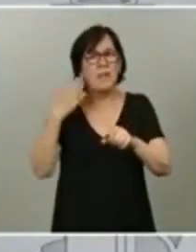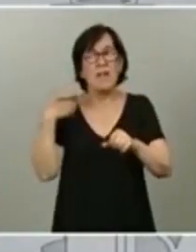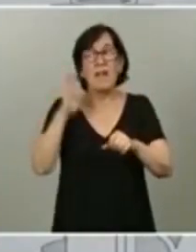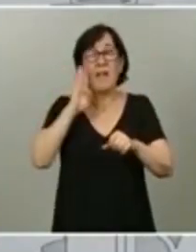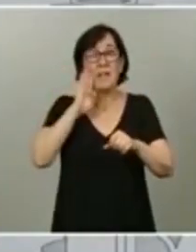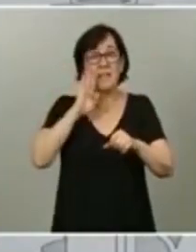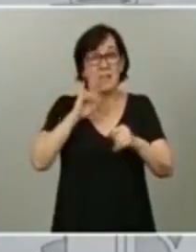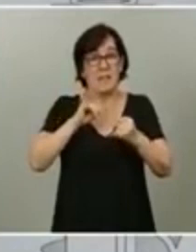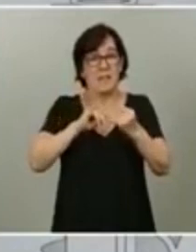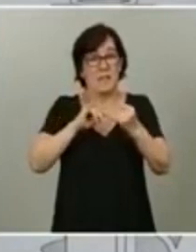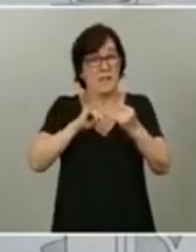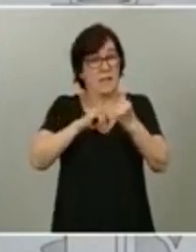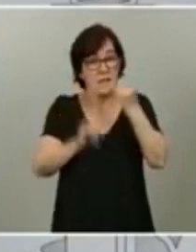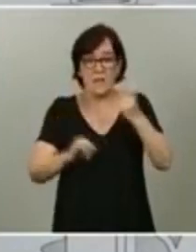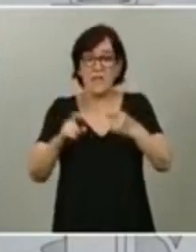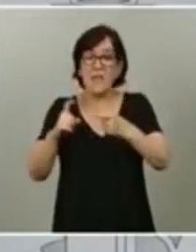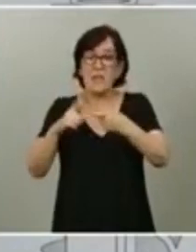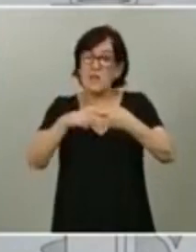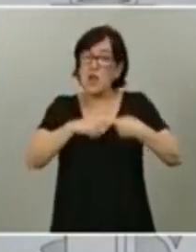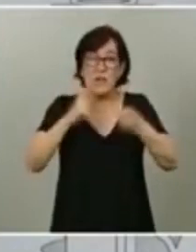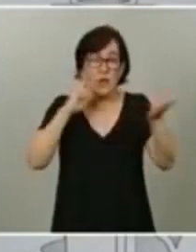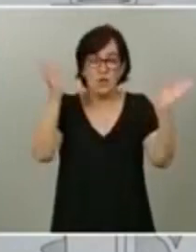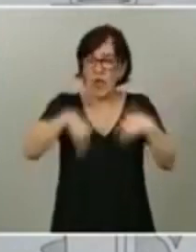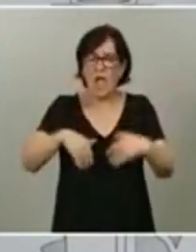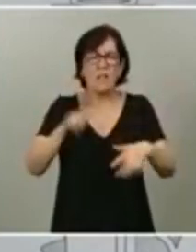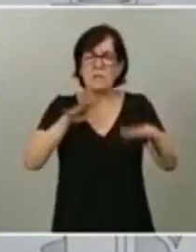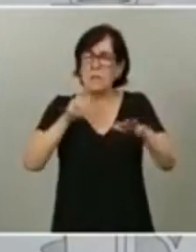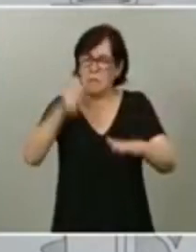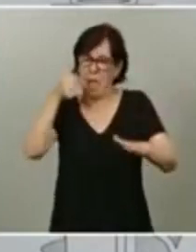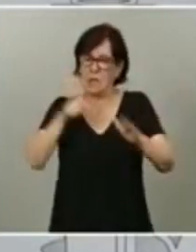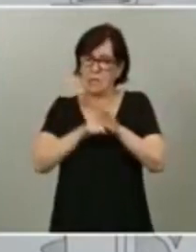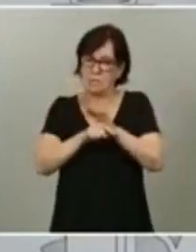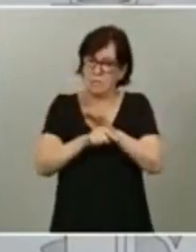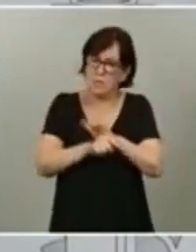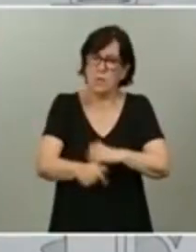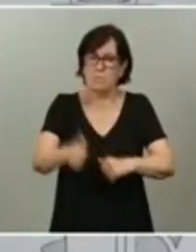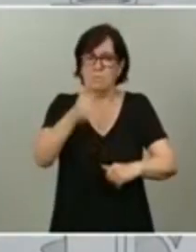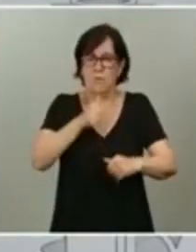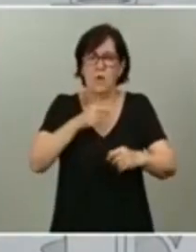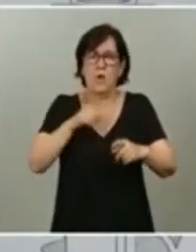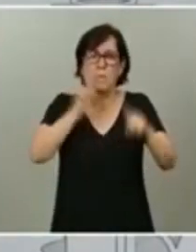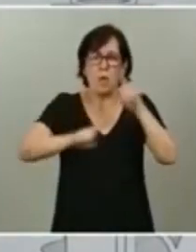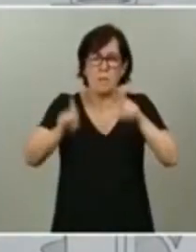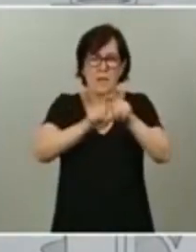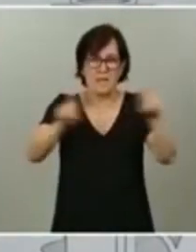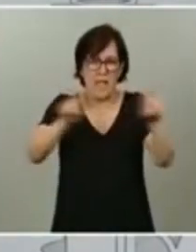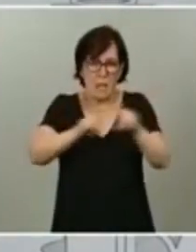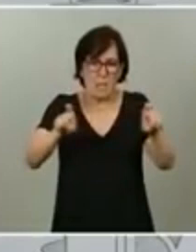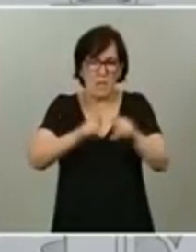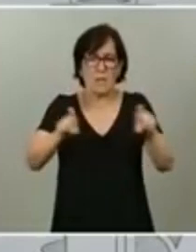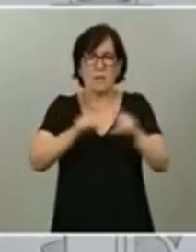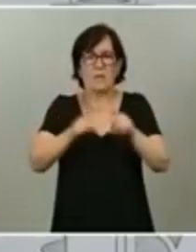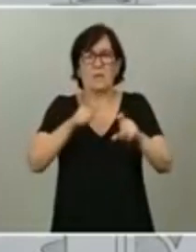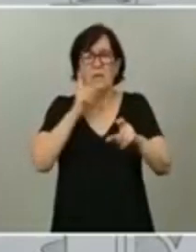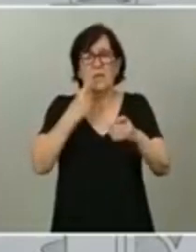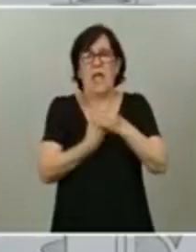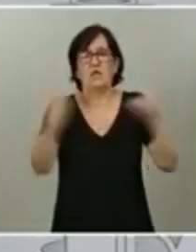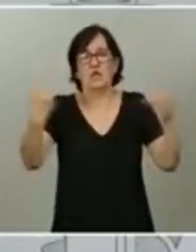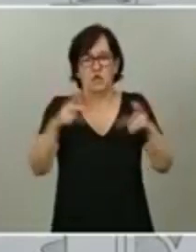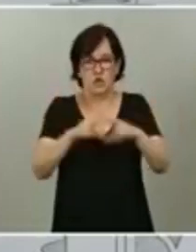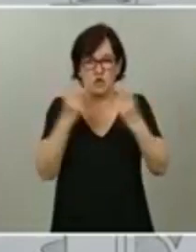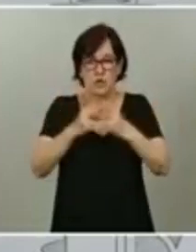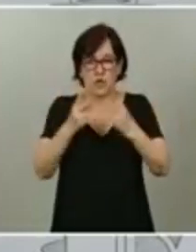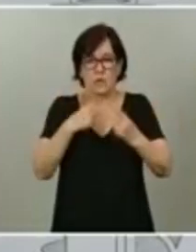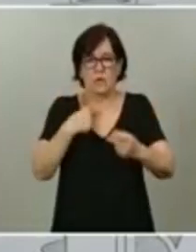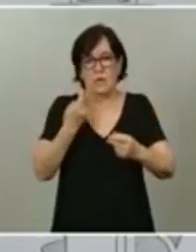no reactiva nada, sino que ahonda y prolonga los problemas de las empresas y también de la exclusión social y de la precarización